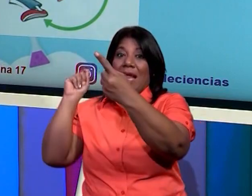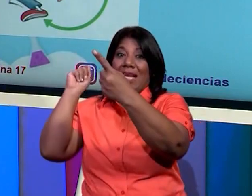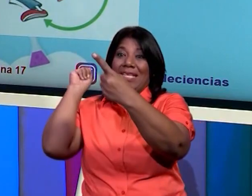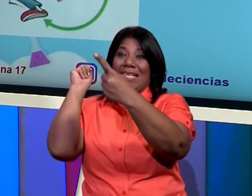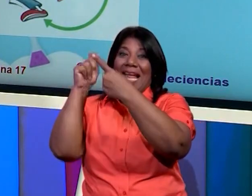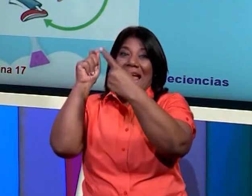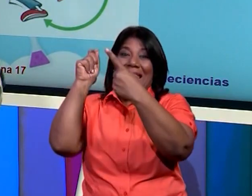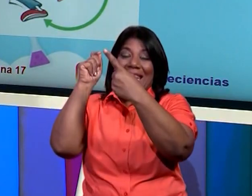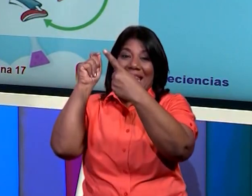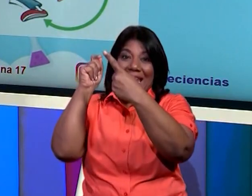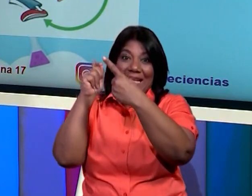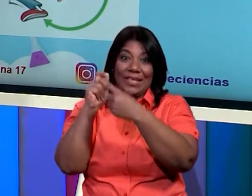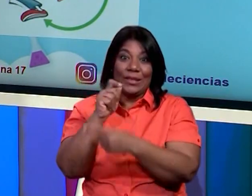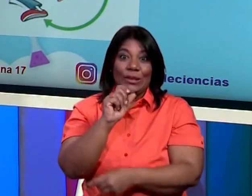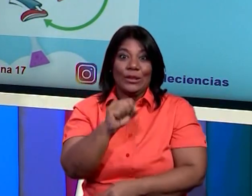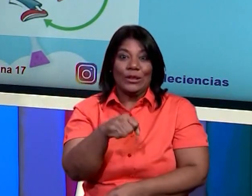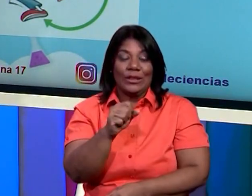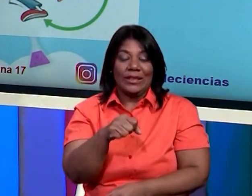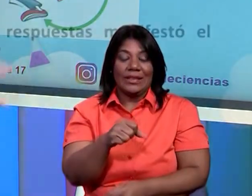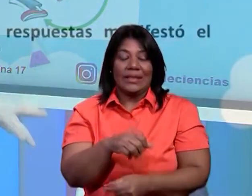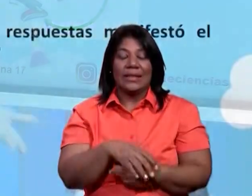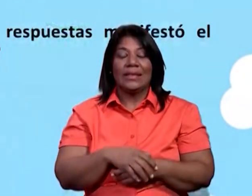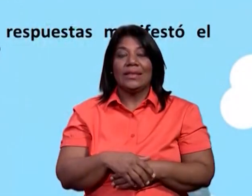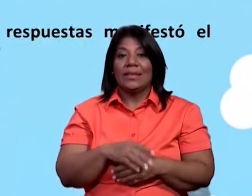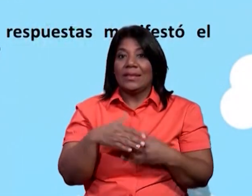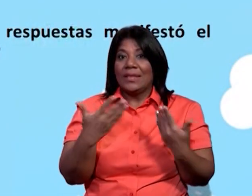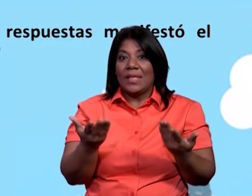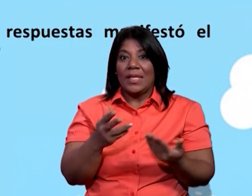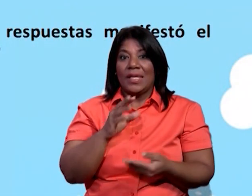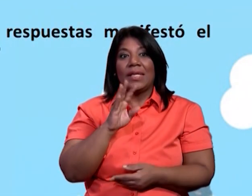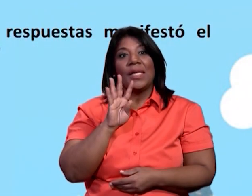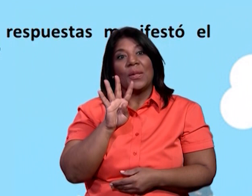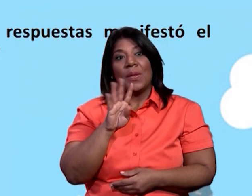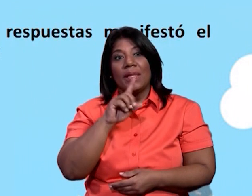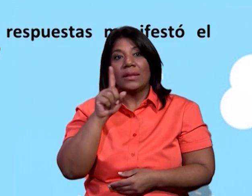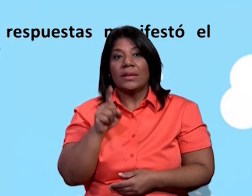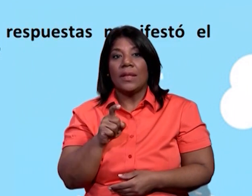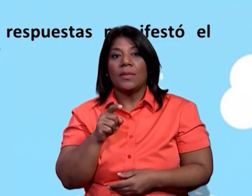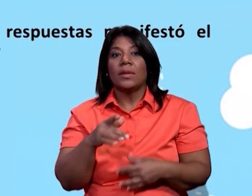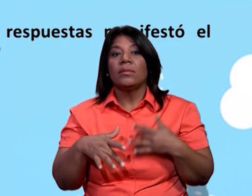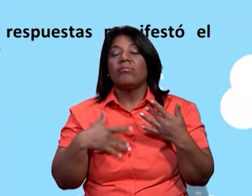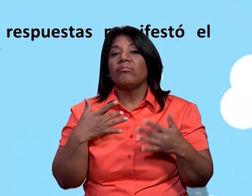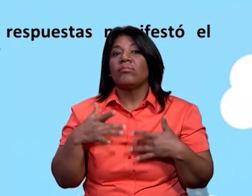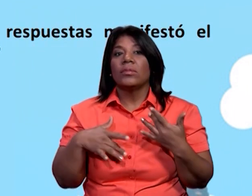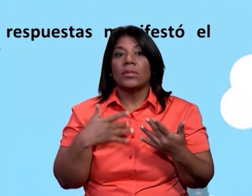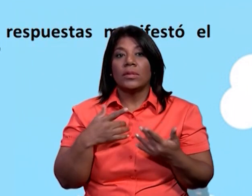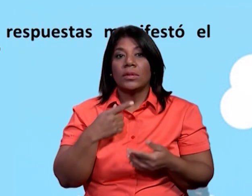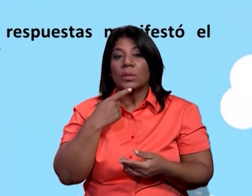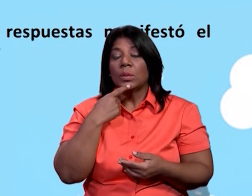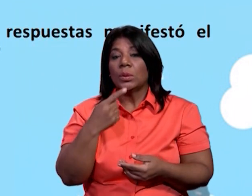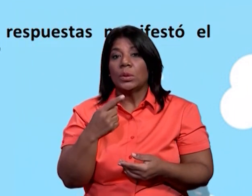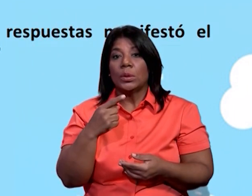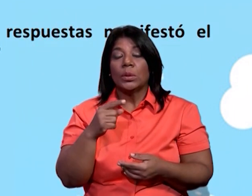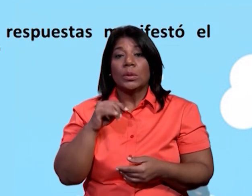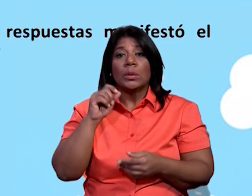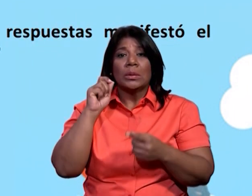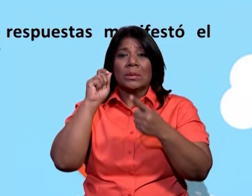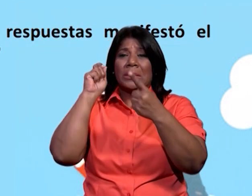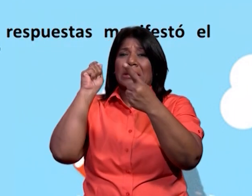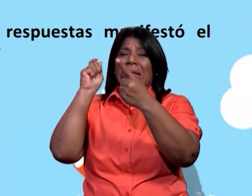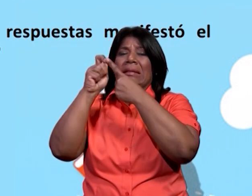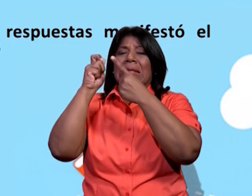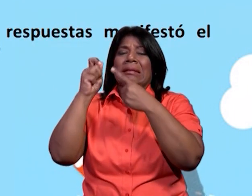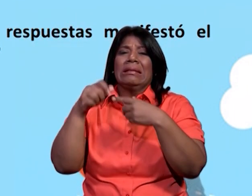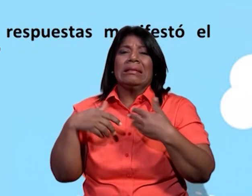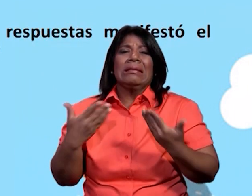golpe en el dedo recuerden qué más que otra pregunta tenemos qué sensación manifestó el señor jorge ante